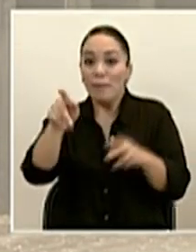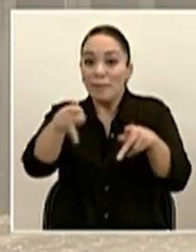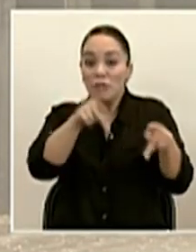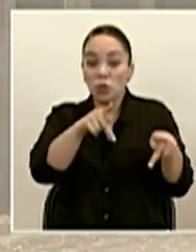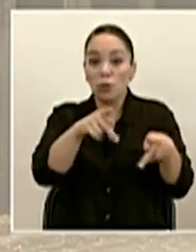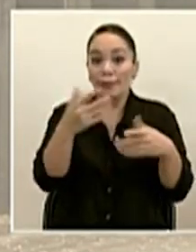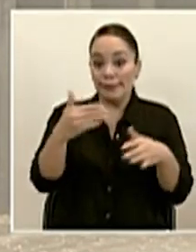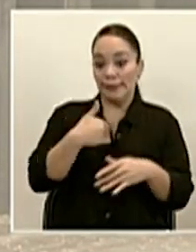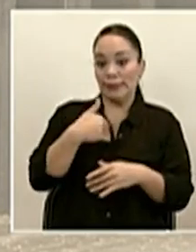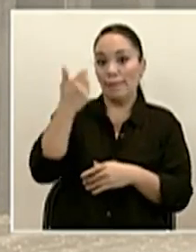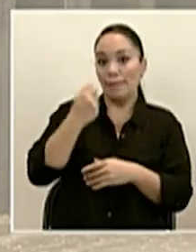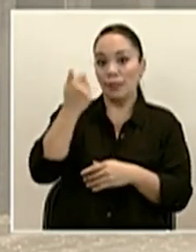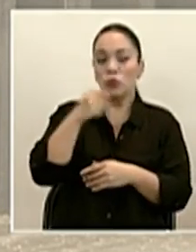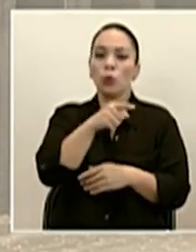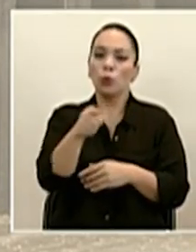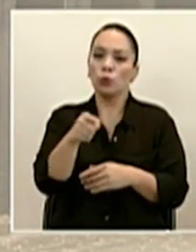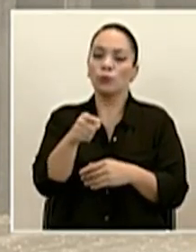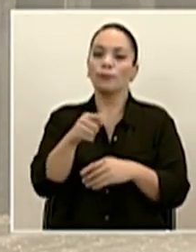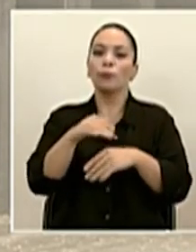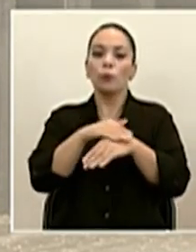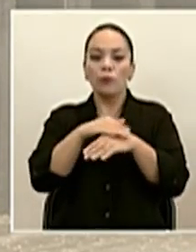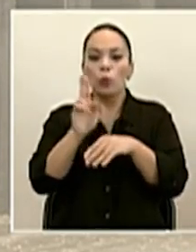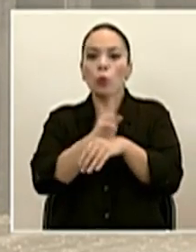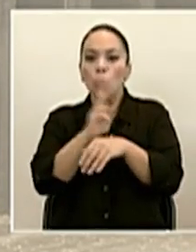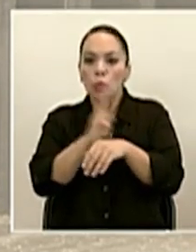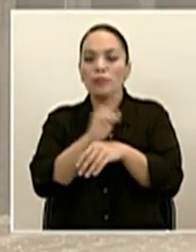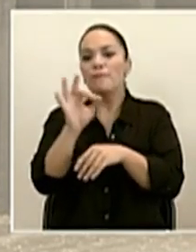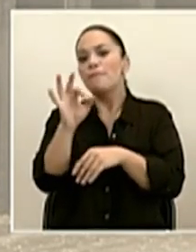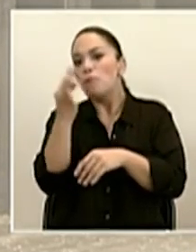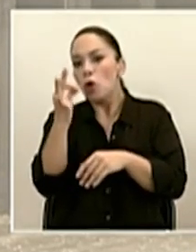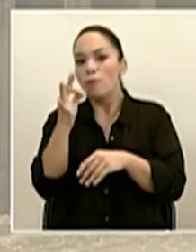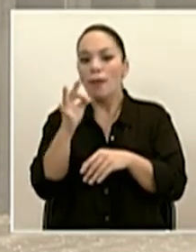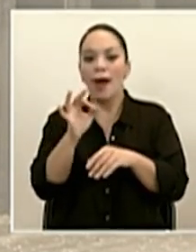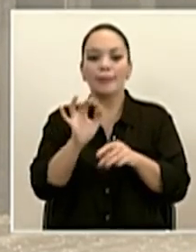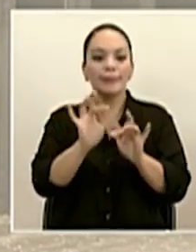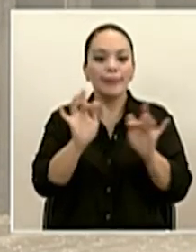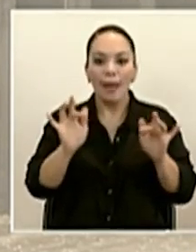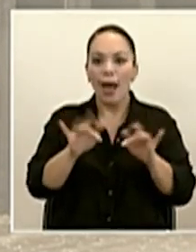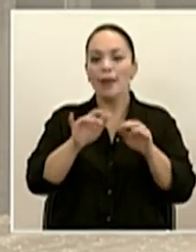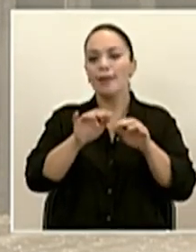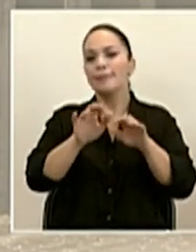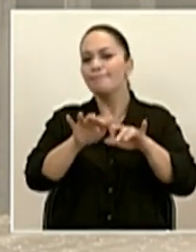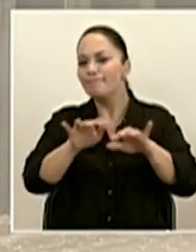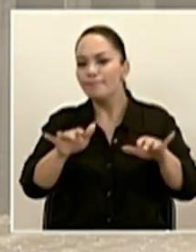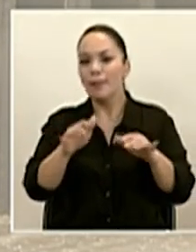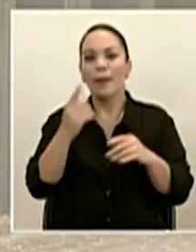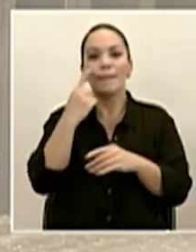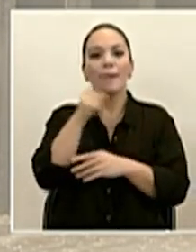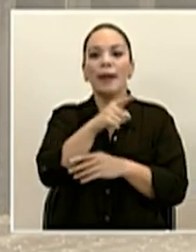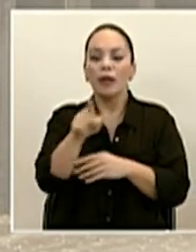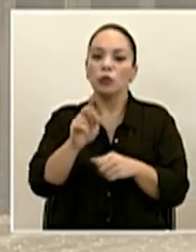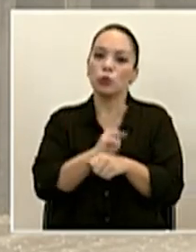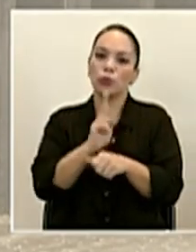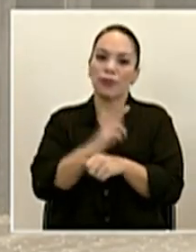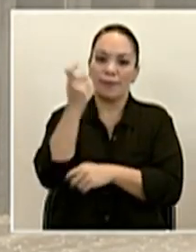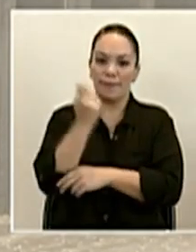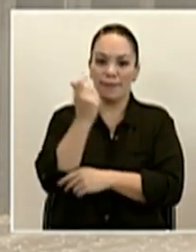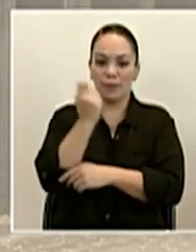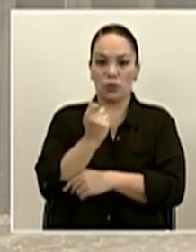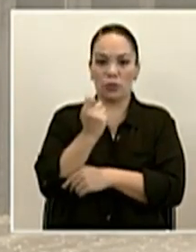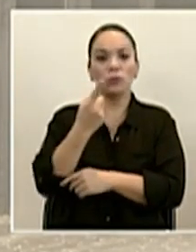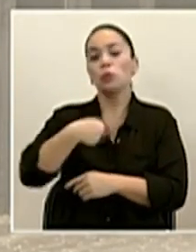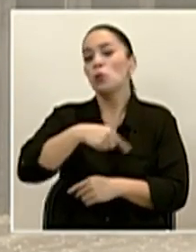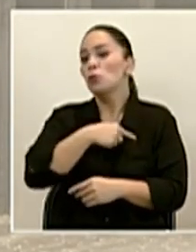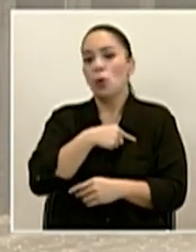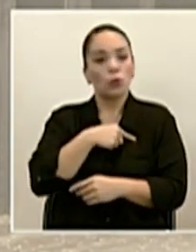utilizar los mecanismos digitales, electrónicos, para hacer el uso de sus pensiones. Porque no